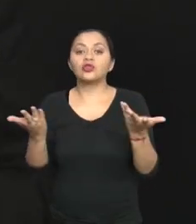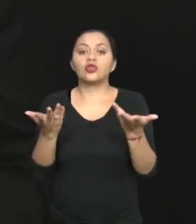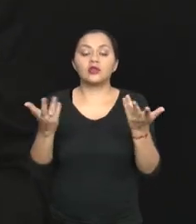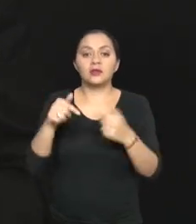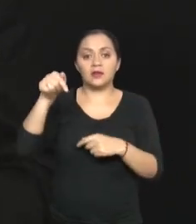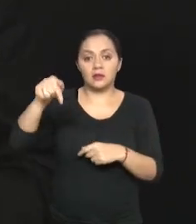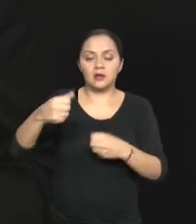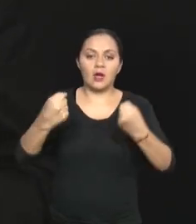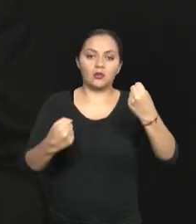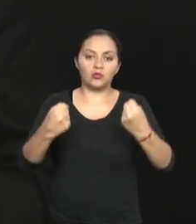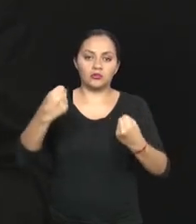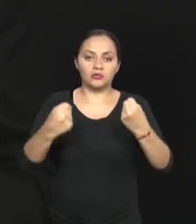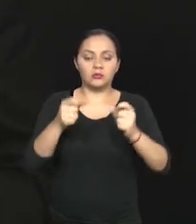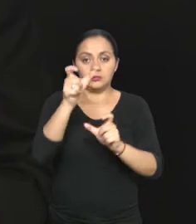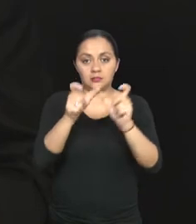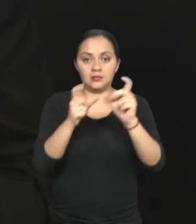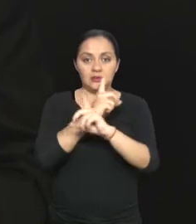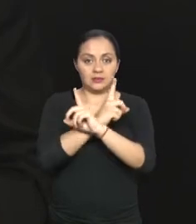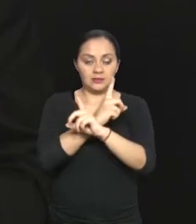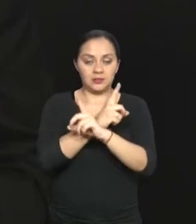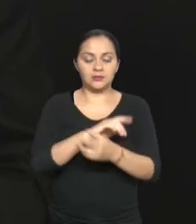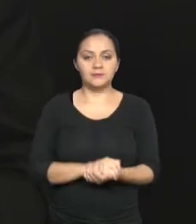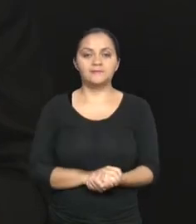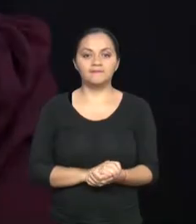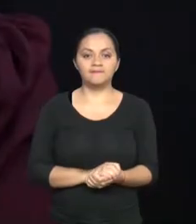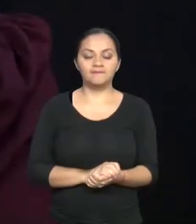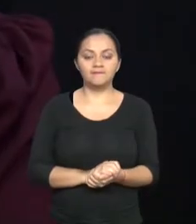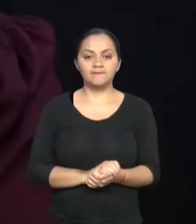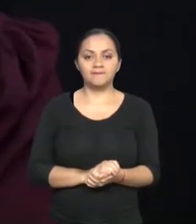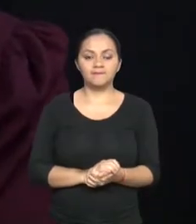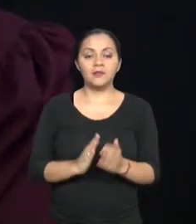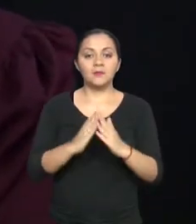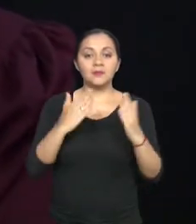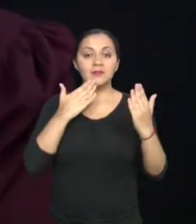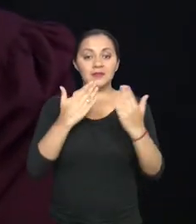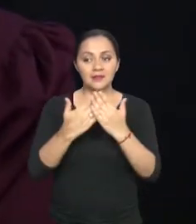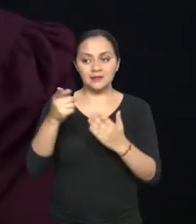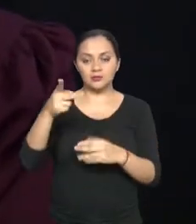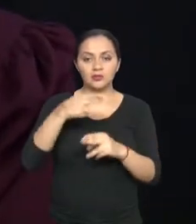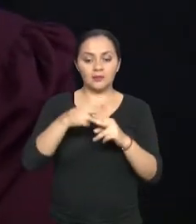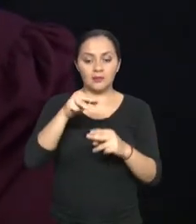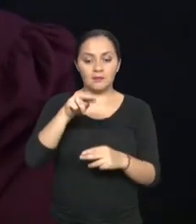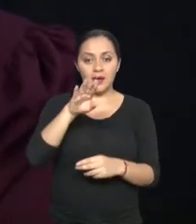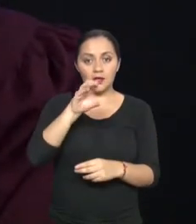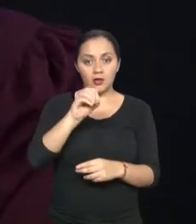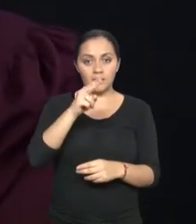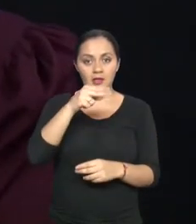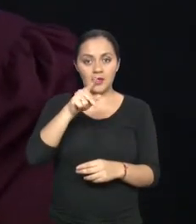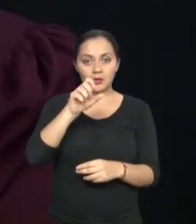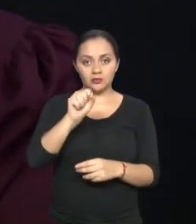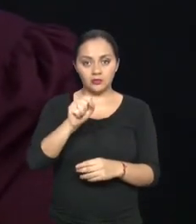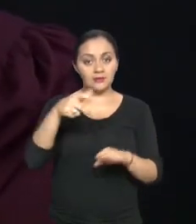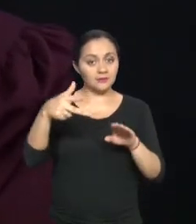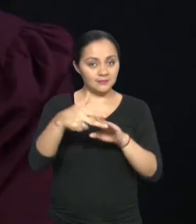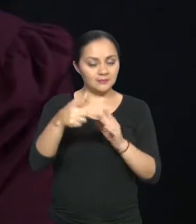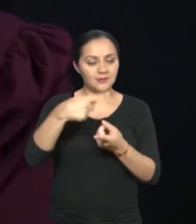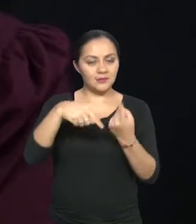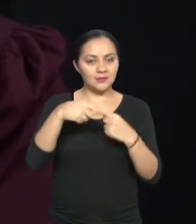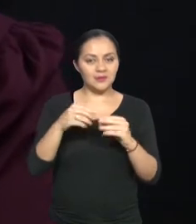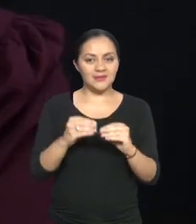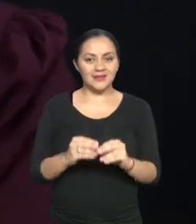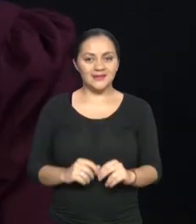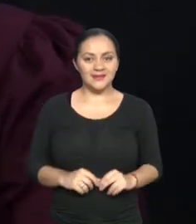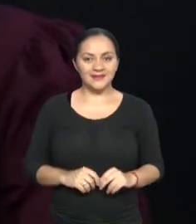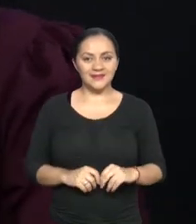de vehículos para personas con discapacidad. Muchas gracias. Estamos conversando con Marco Peñalosa. Ahora les invitamos a un corte y continuamos con más de Construyendo